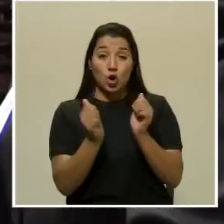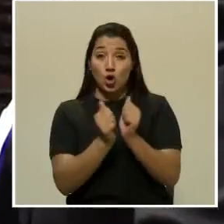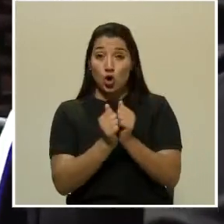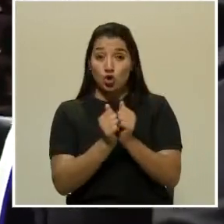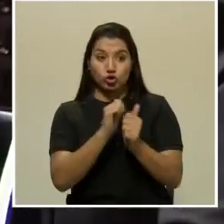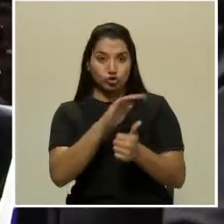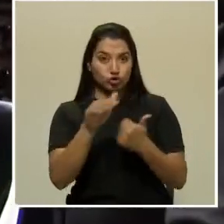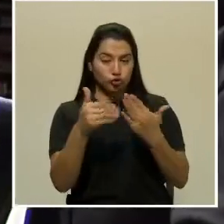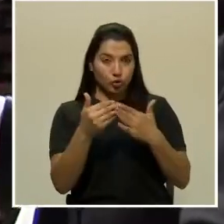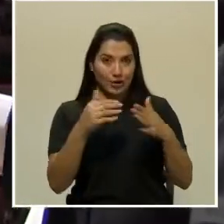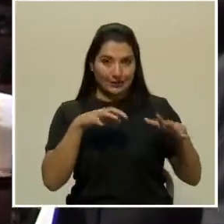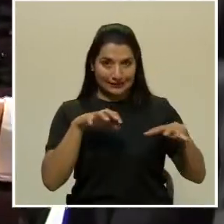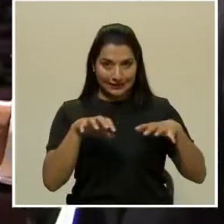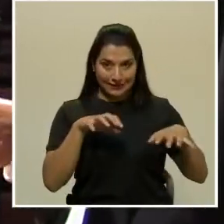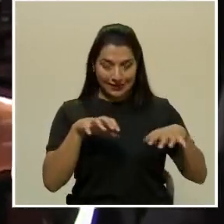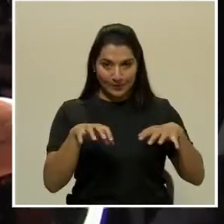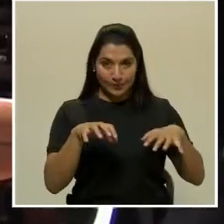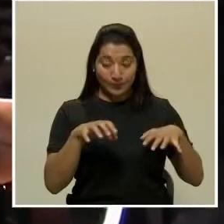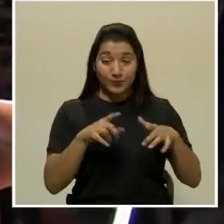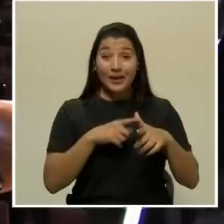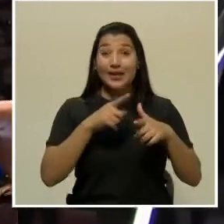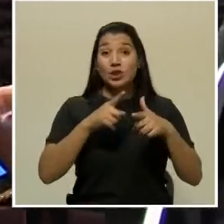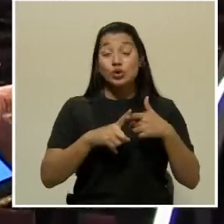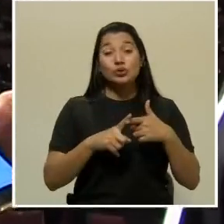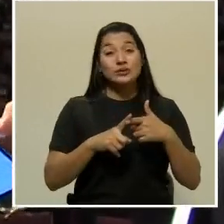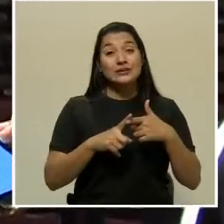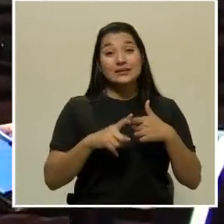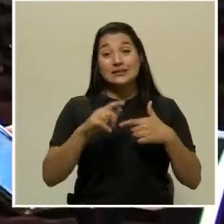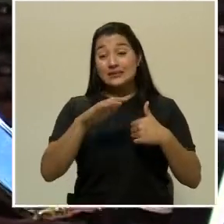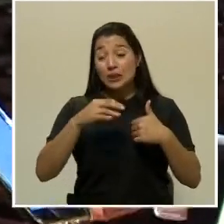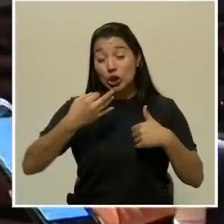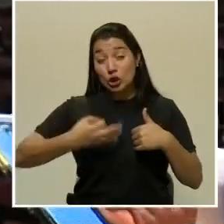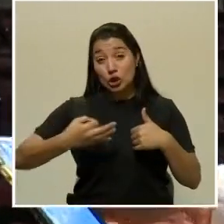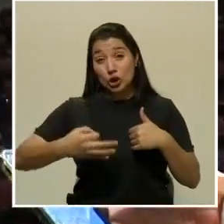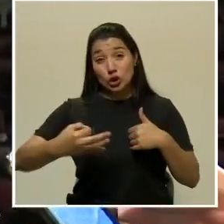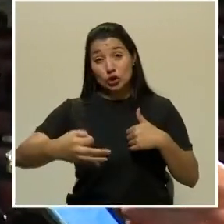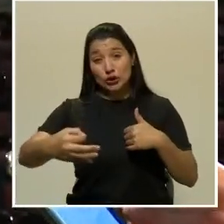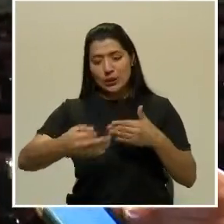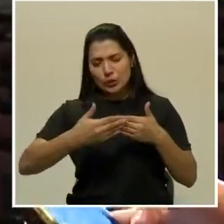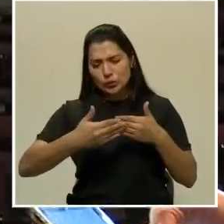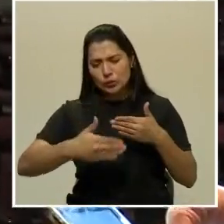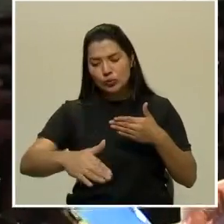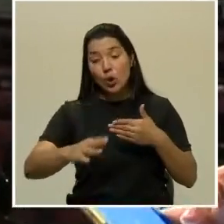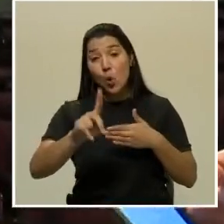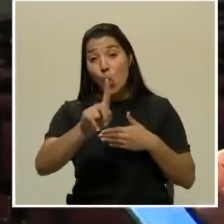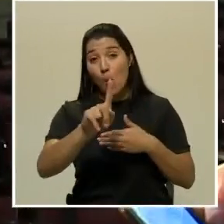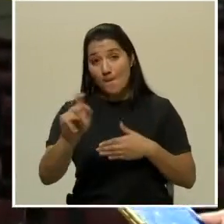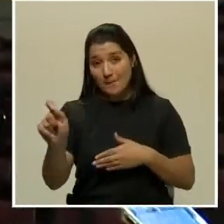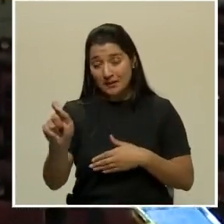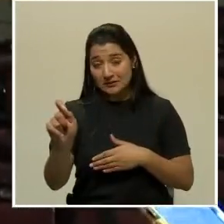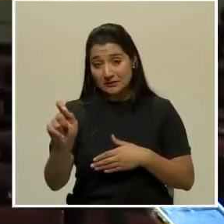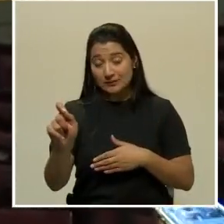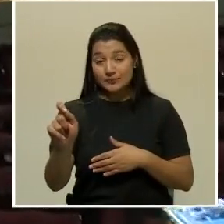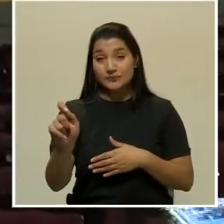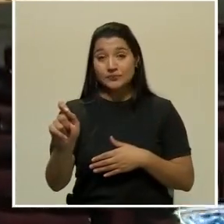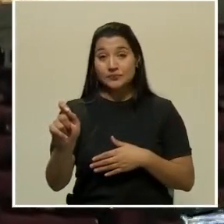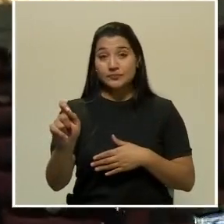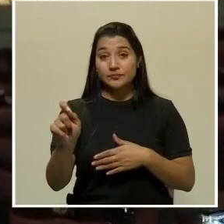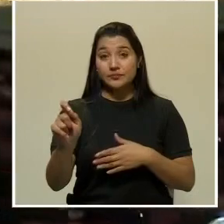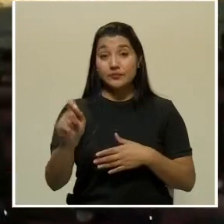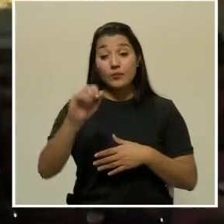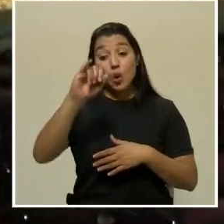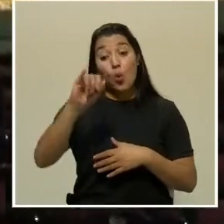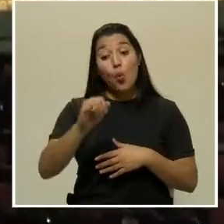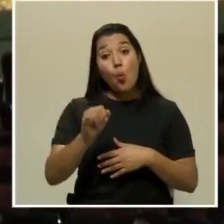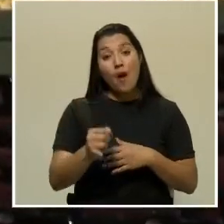contenidos. Entonces, todos los días, durante más de un mes, los